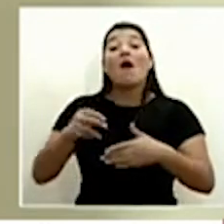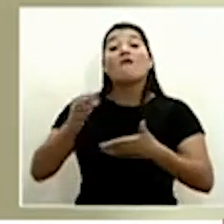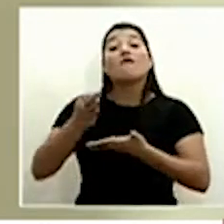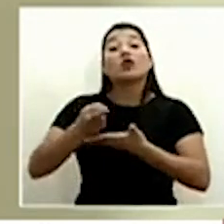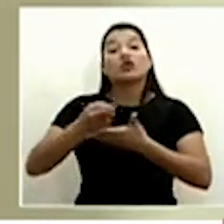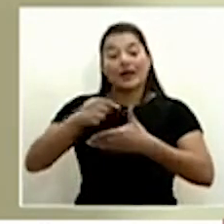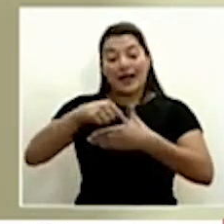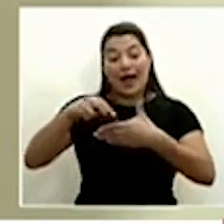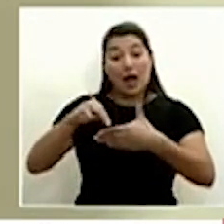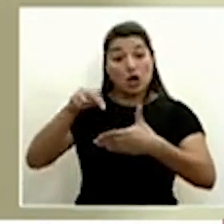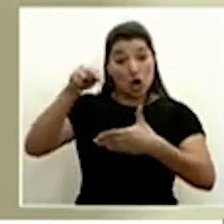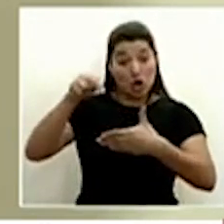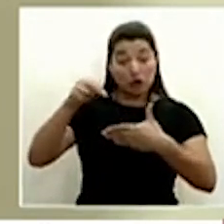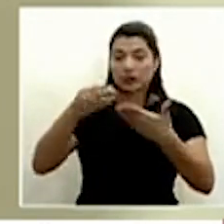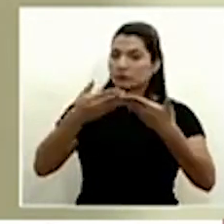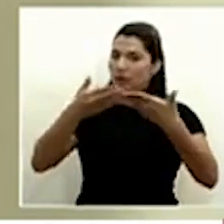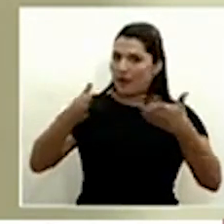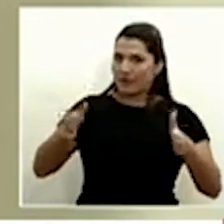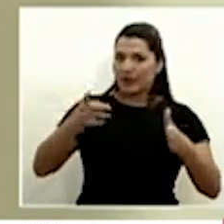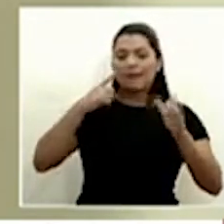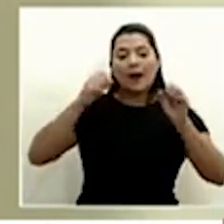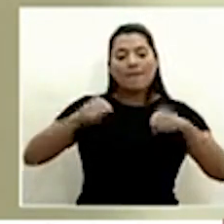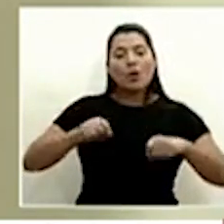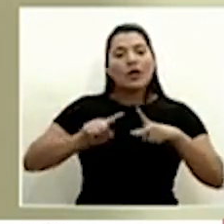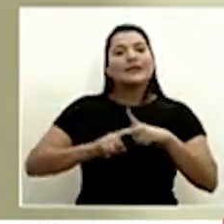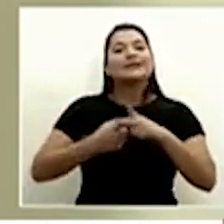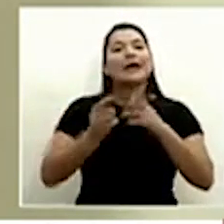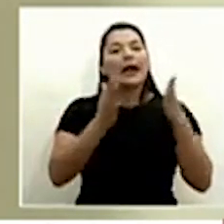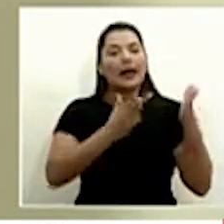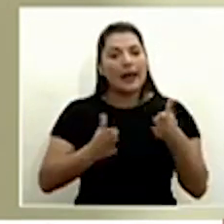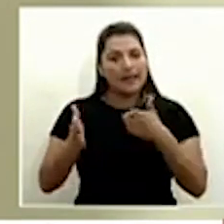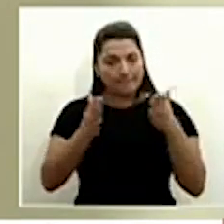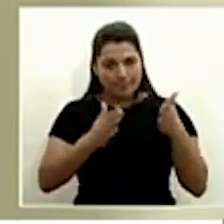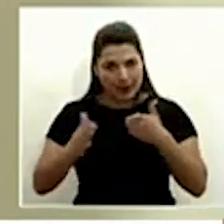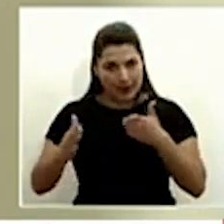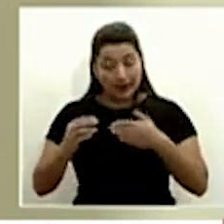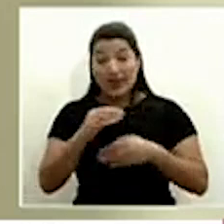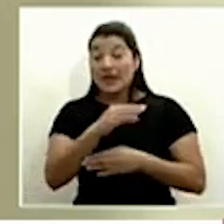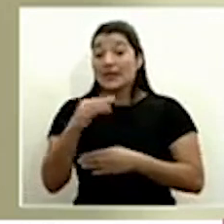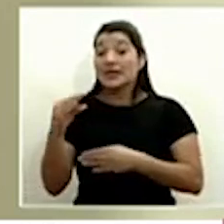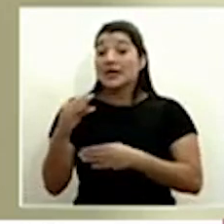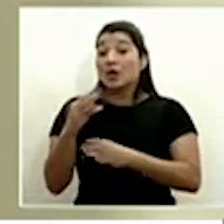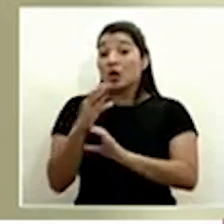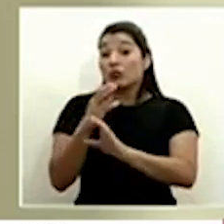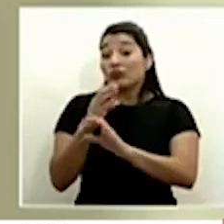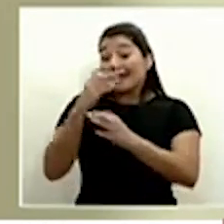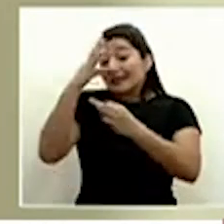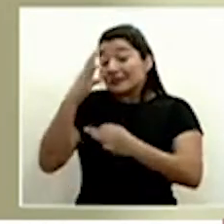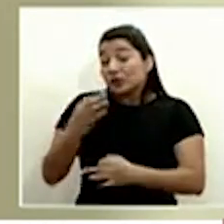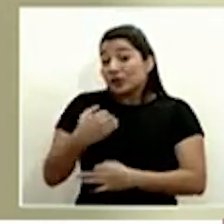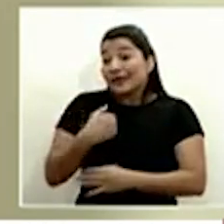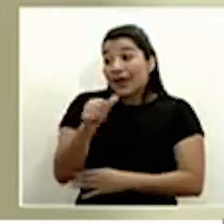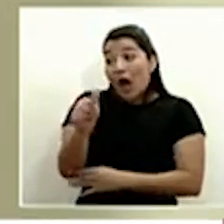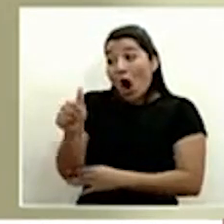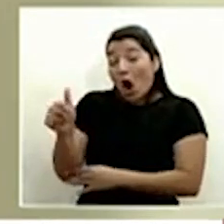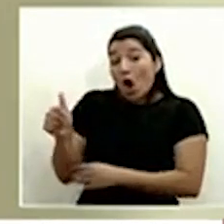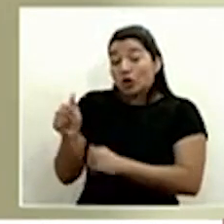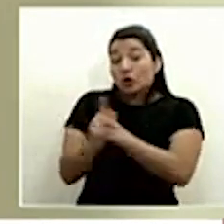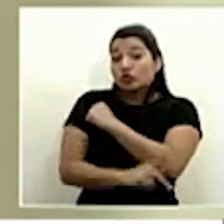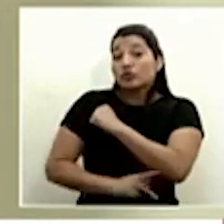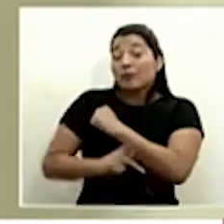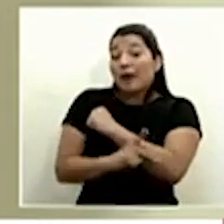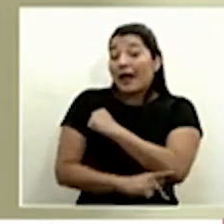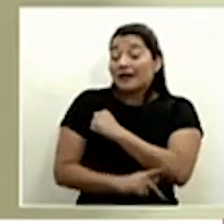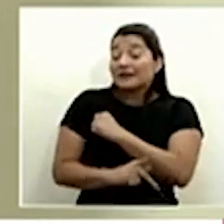está abierta para iniciar el plan piloto y que las medidas recíprocas que pongan los demás países lo que nos debe hacer